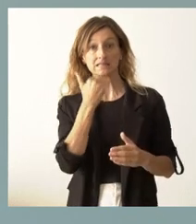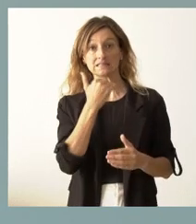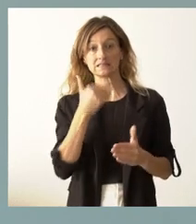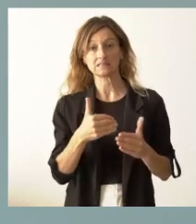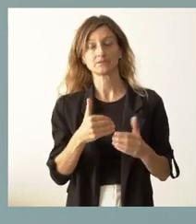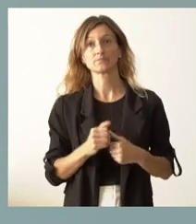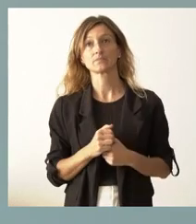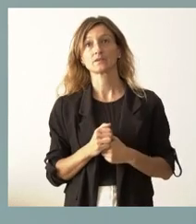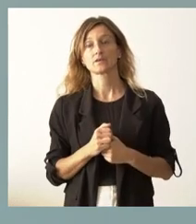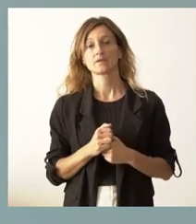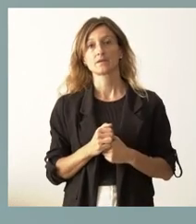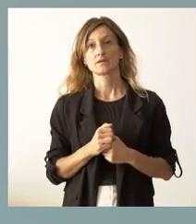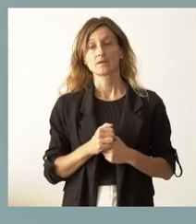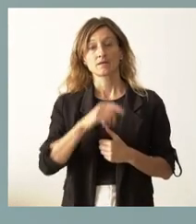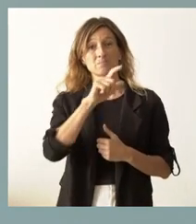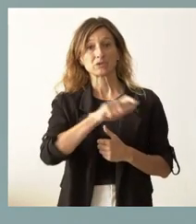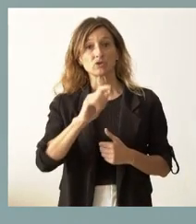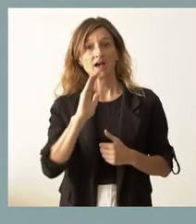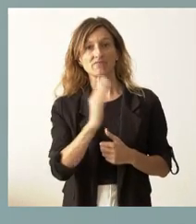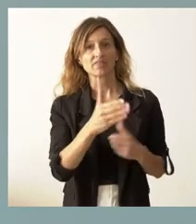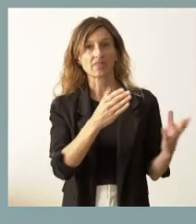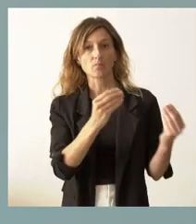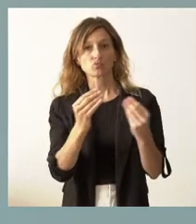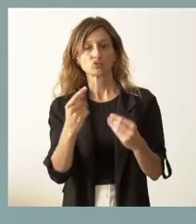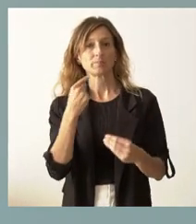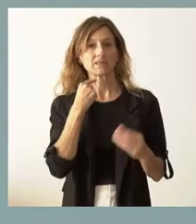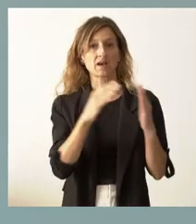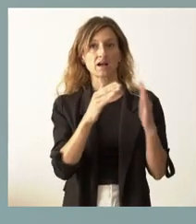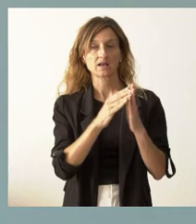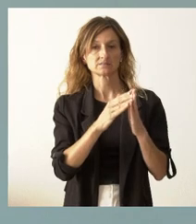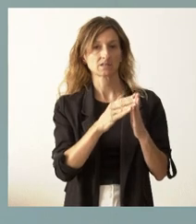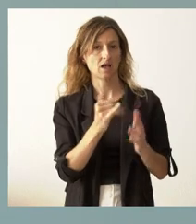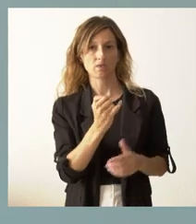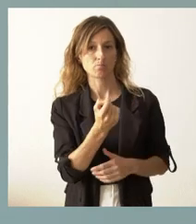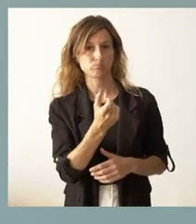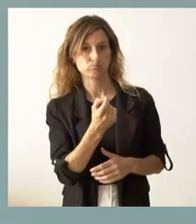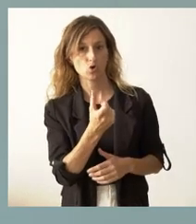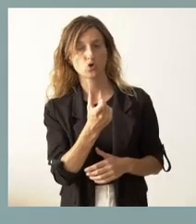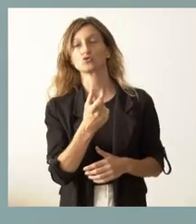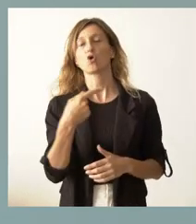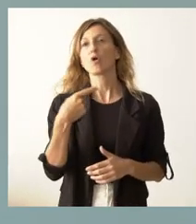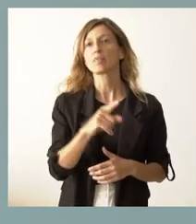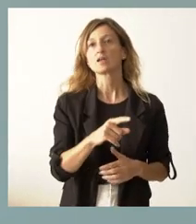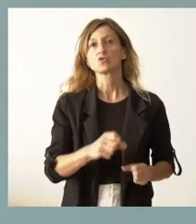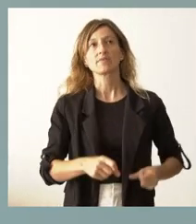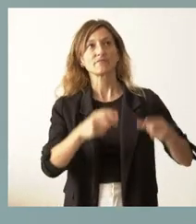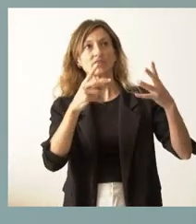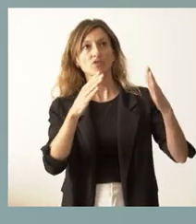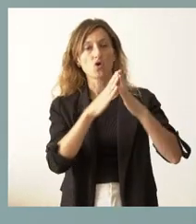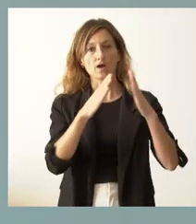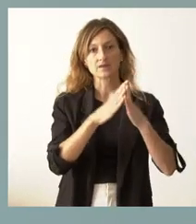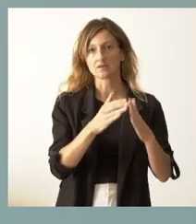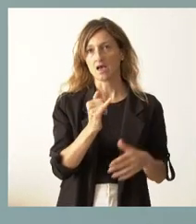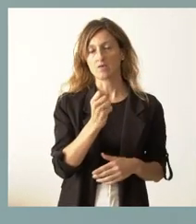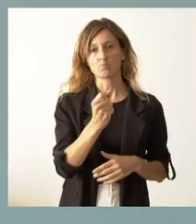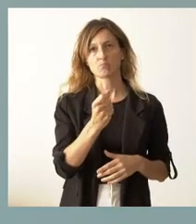Como no son muchos, afortunadamente, las personas que han perdido su vivienda o su edificación o que han sufrido daños en sus edificaciones, yo creo que